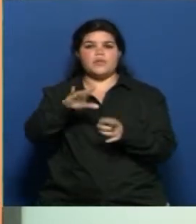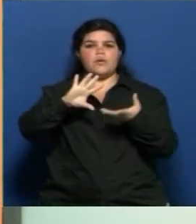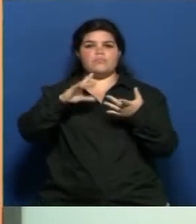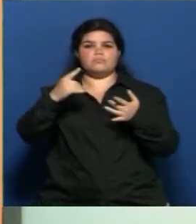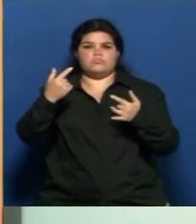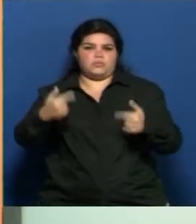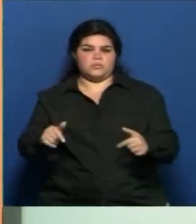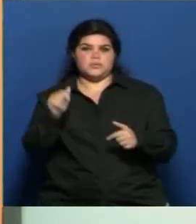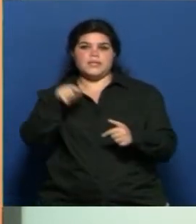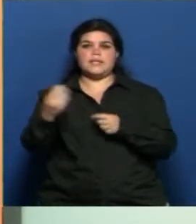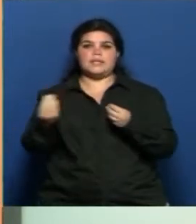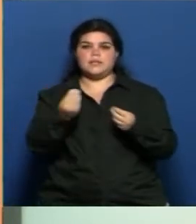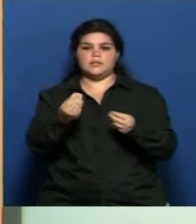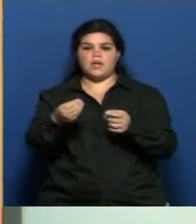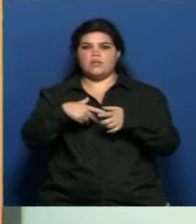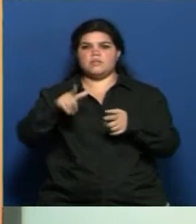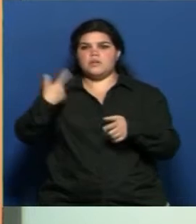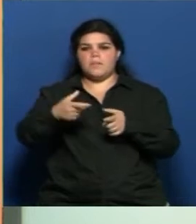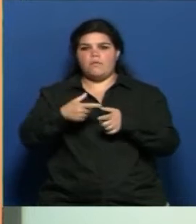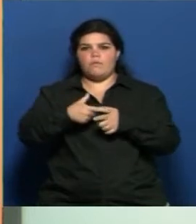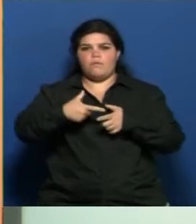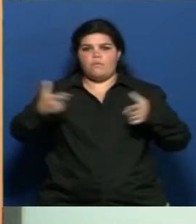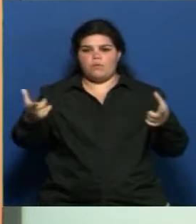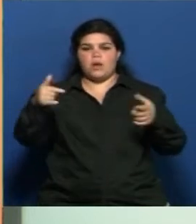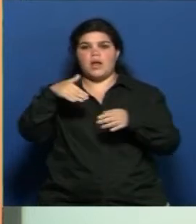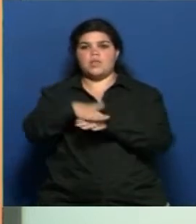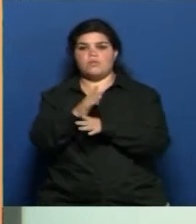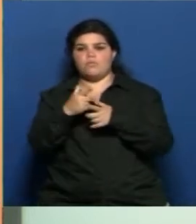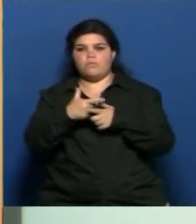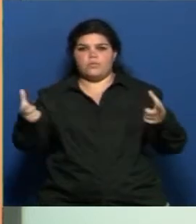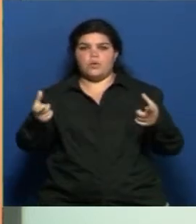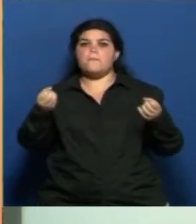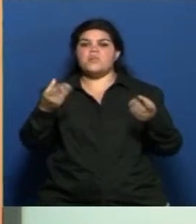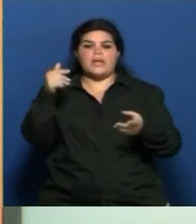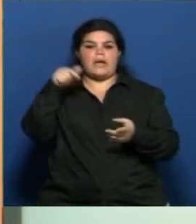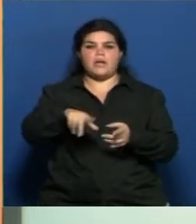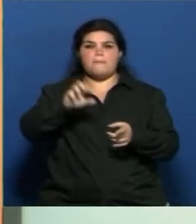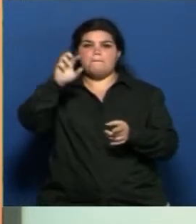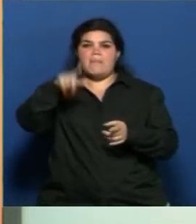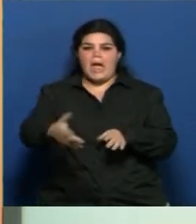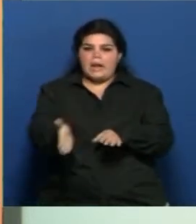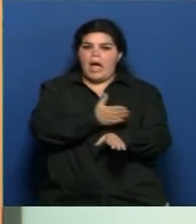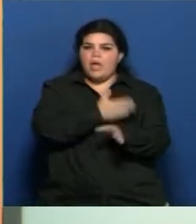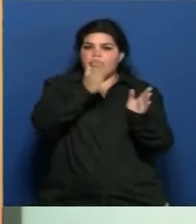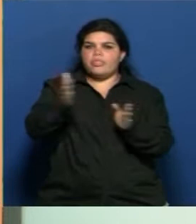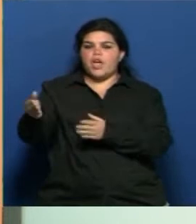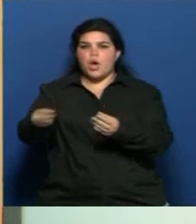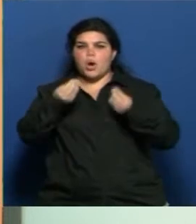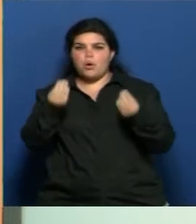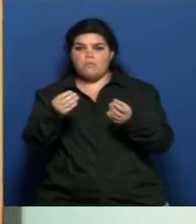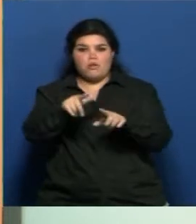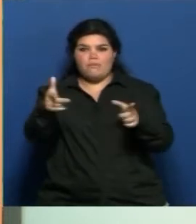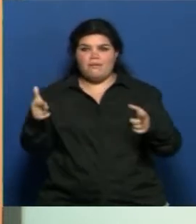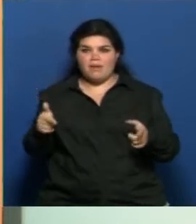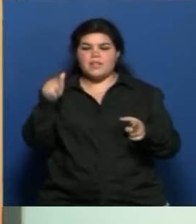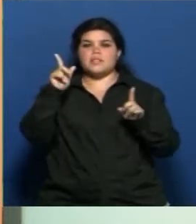es la expansión descontrolada de la ciudad. Por falta de planificación y porque el mercado, en cierta manera,